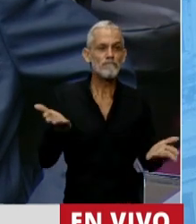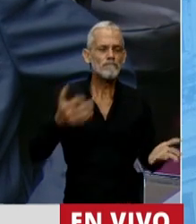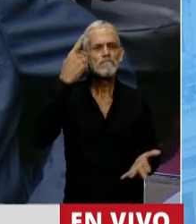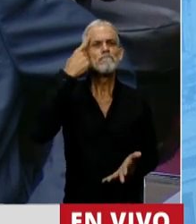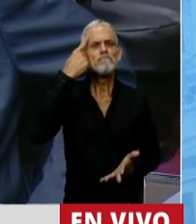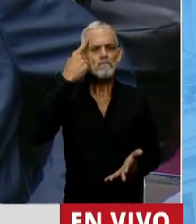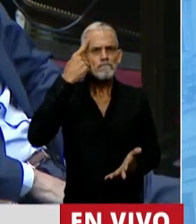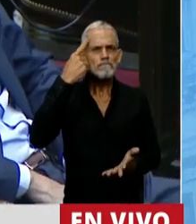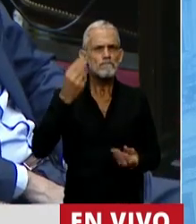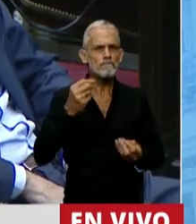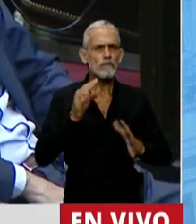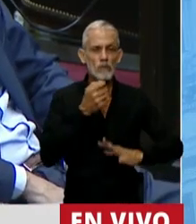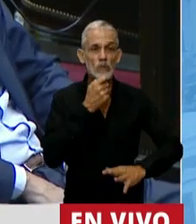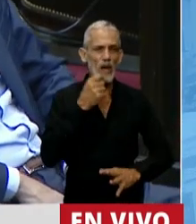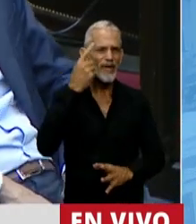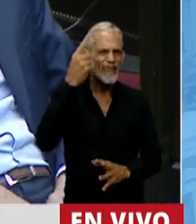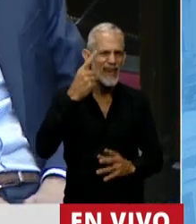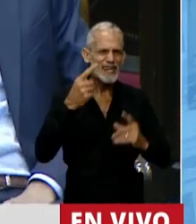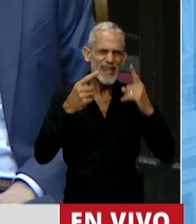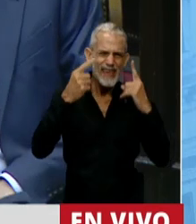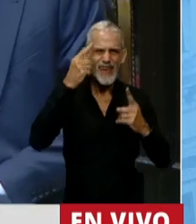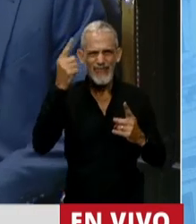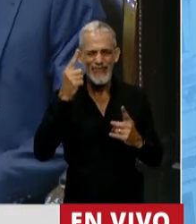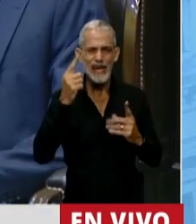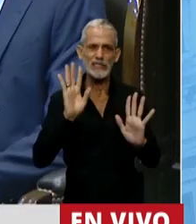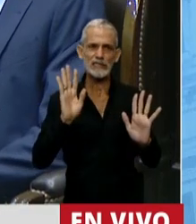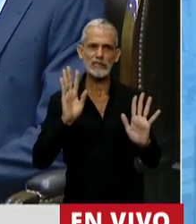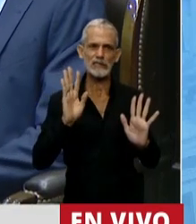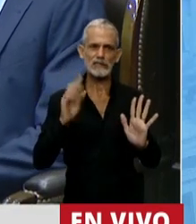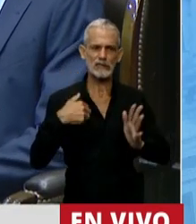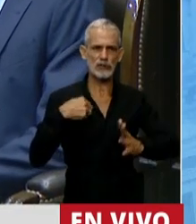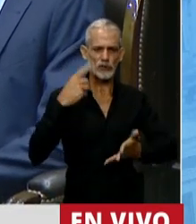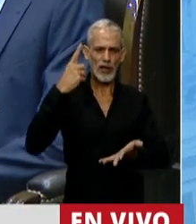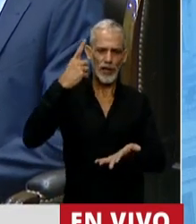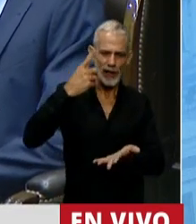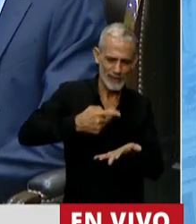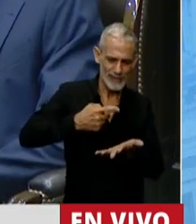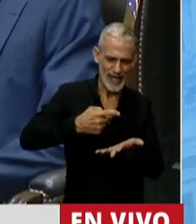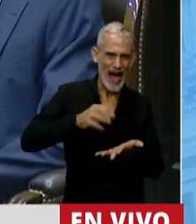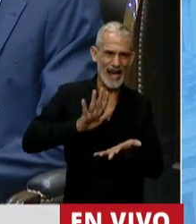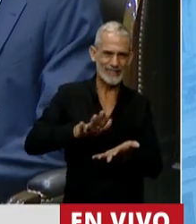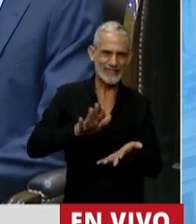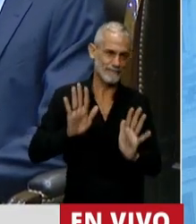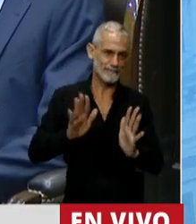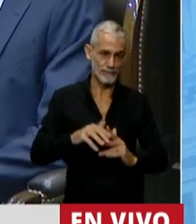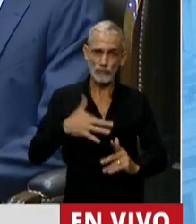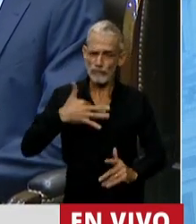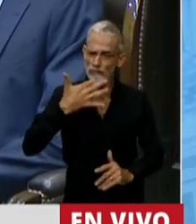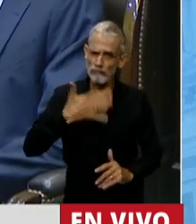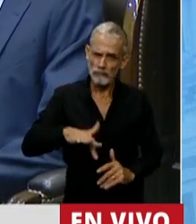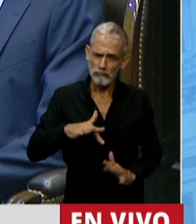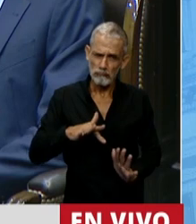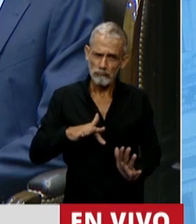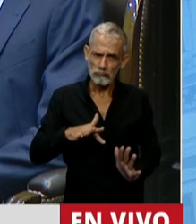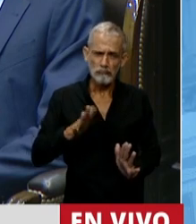en cuenta ciertas ideas o directrices que a uno le llevan a tomar ciertas decisiones. Yo entiendo, señor